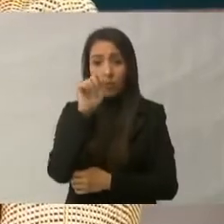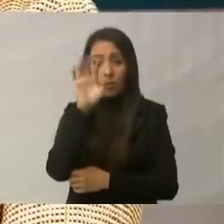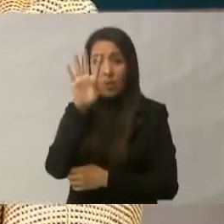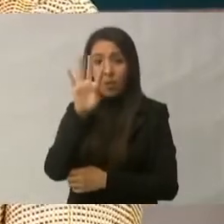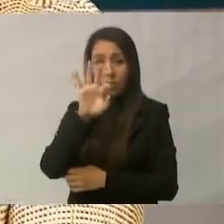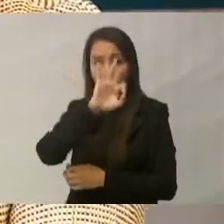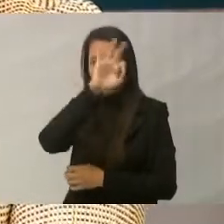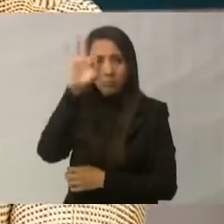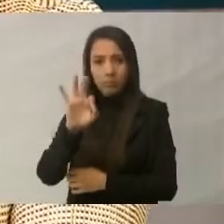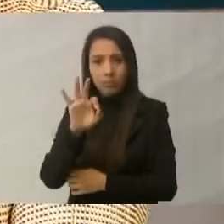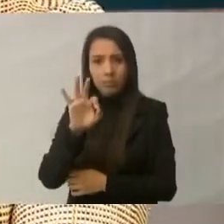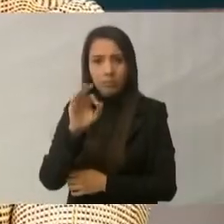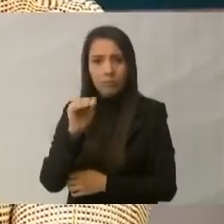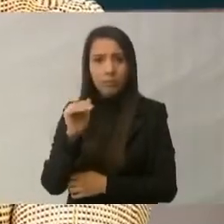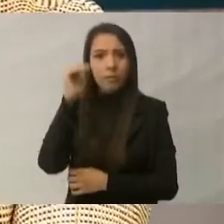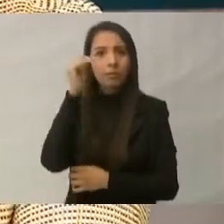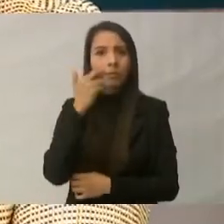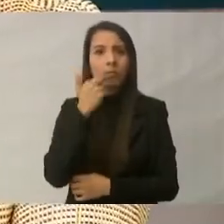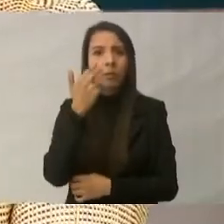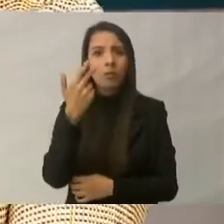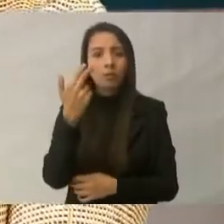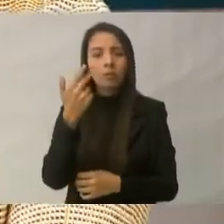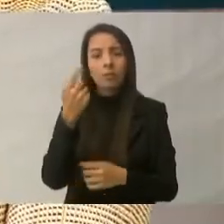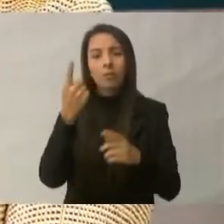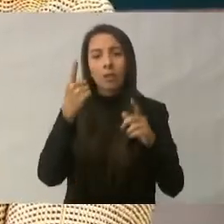en comparación con el resto del país.